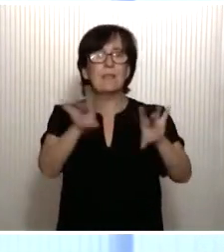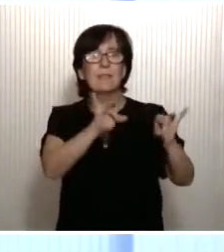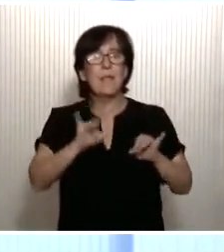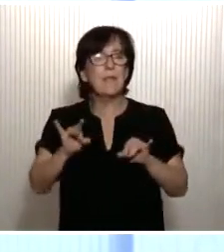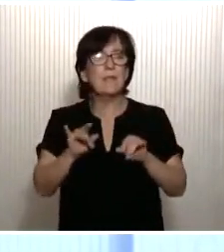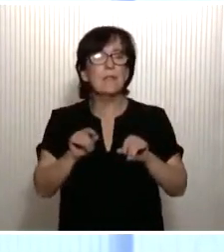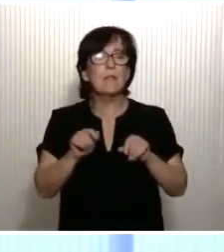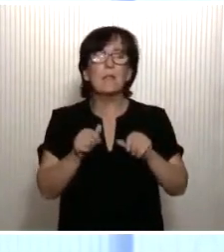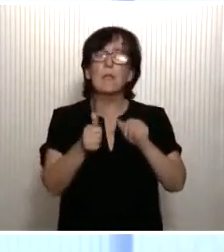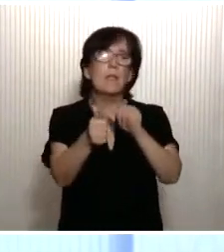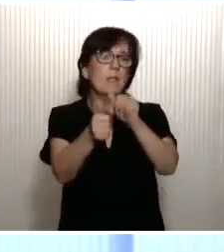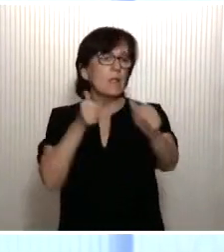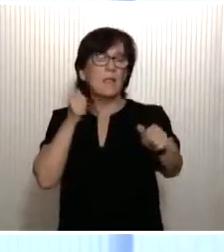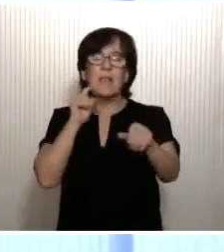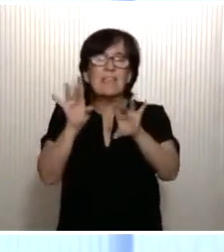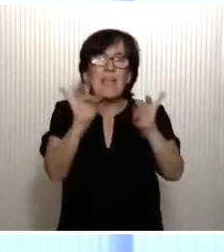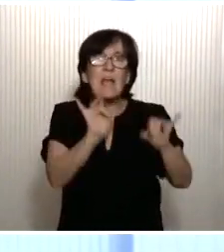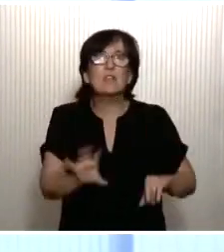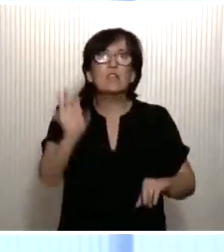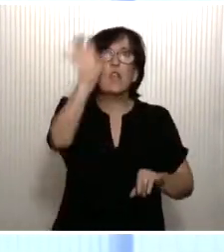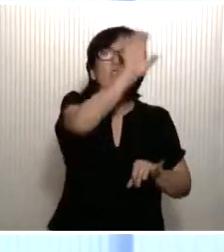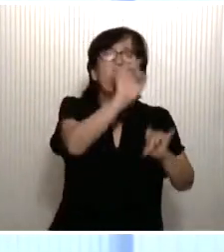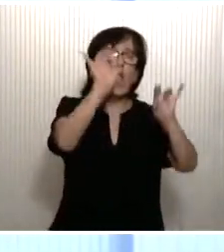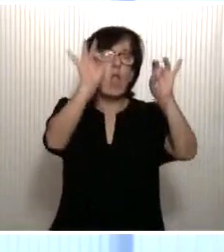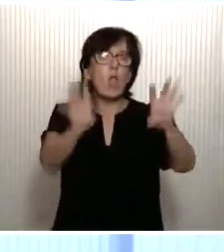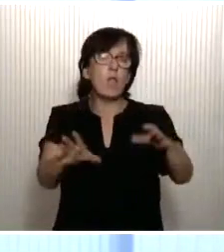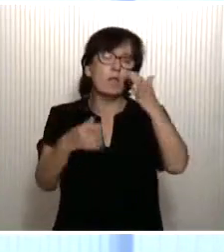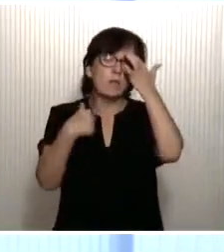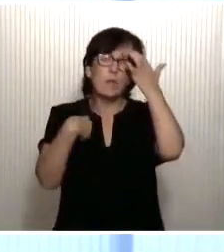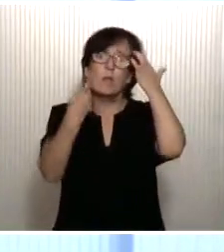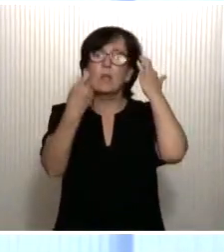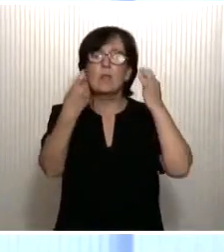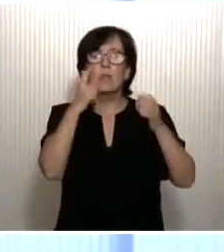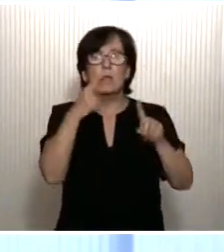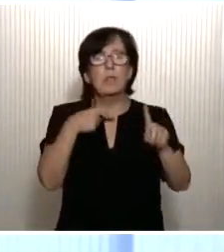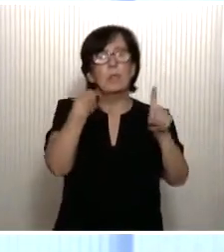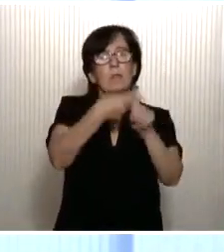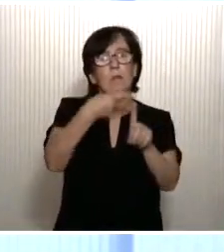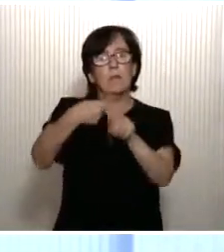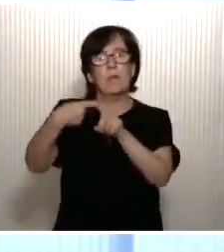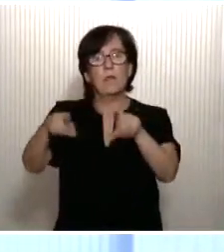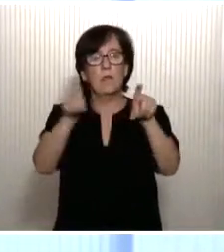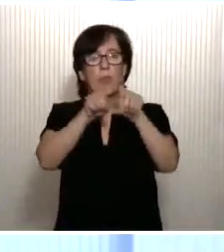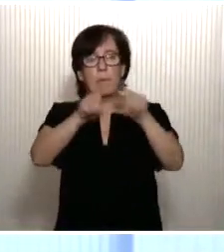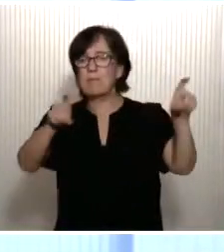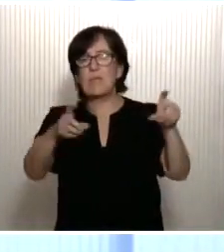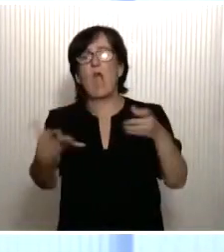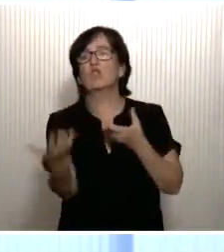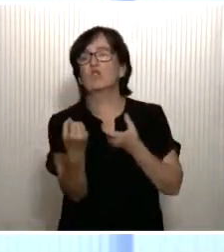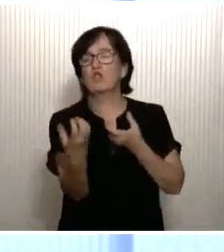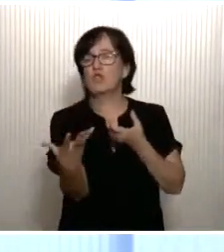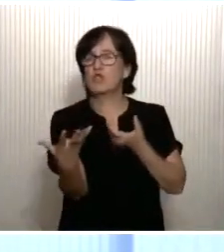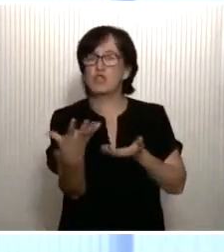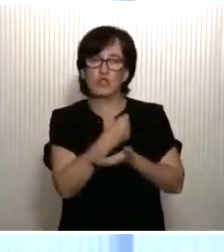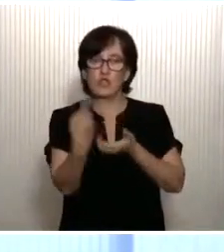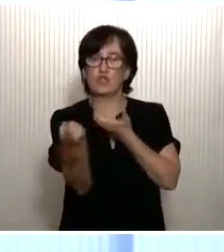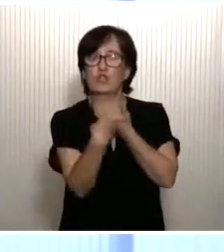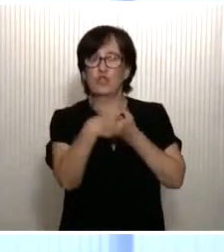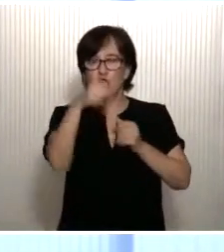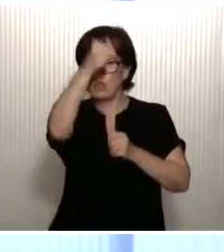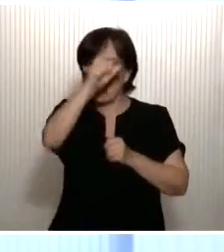atrás y ningún territorio quede atrás, del mismo modo necesitamos sumar a esta empresa a todos, pero también a todas.